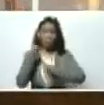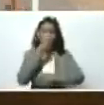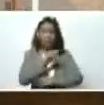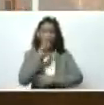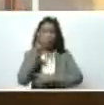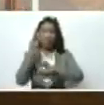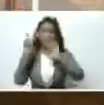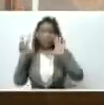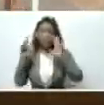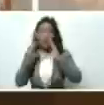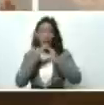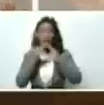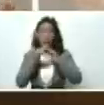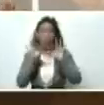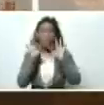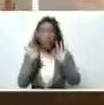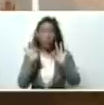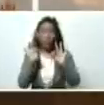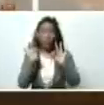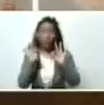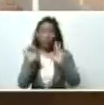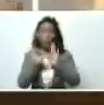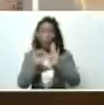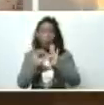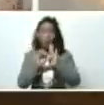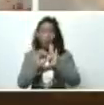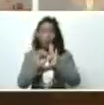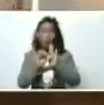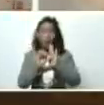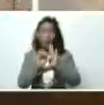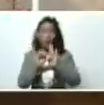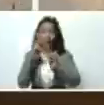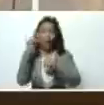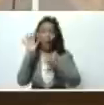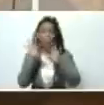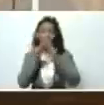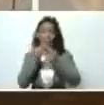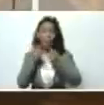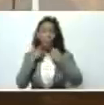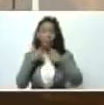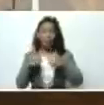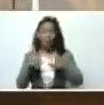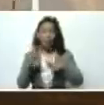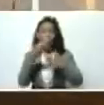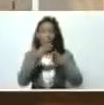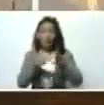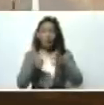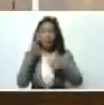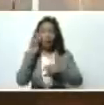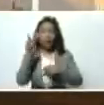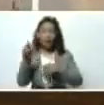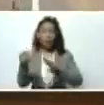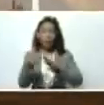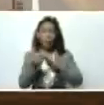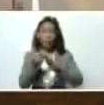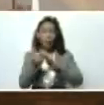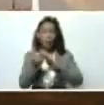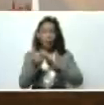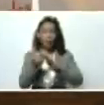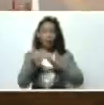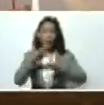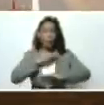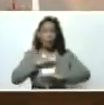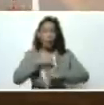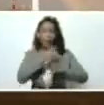viviendas específicamente, donde lamentablemente sus familias han perdido sus enseres, se han visto afectados en sus bienes de línea